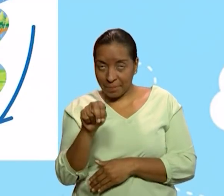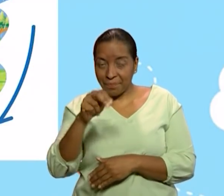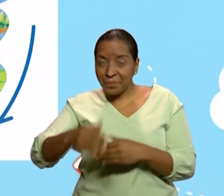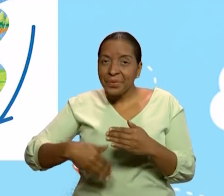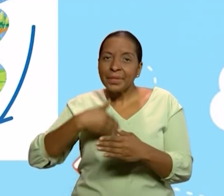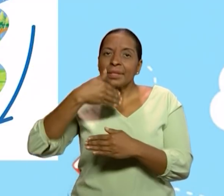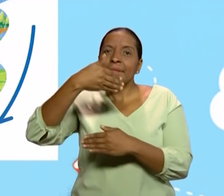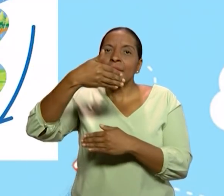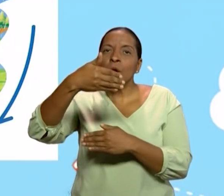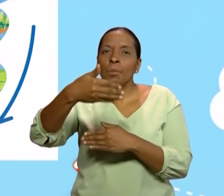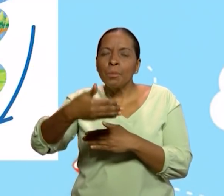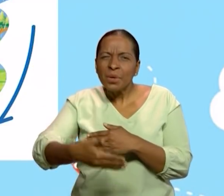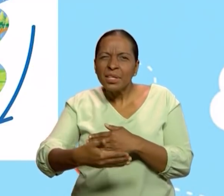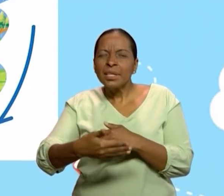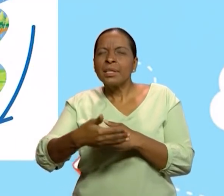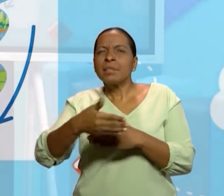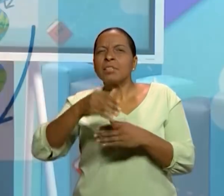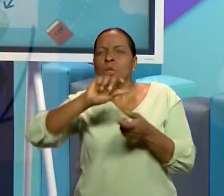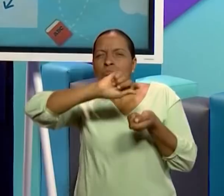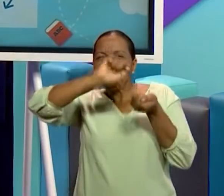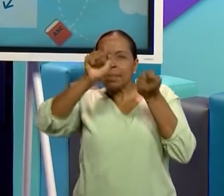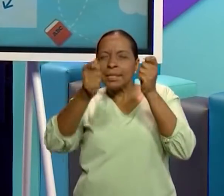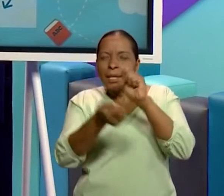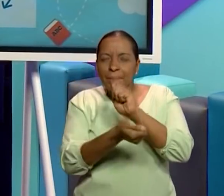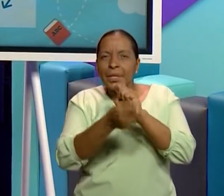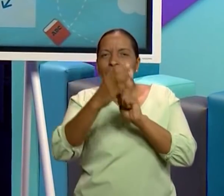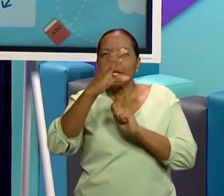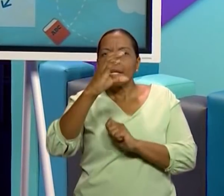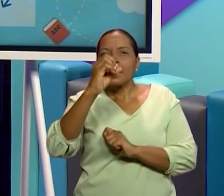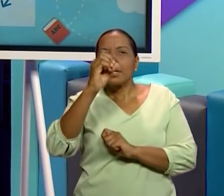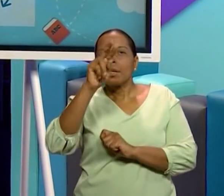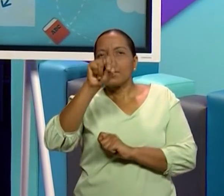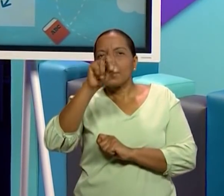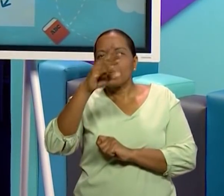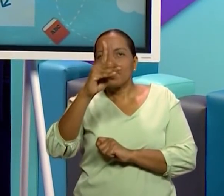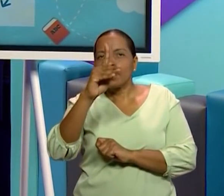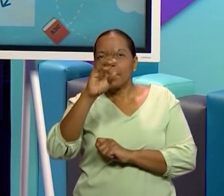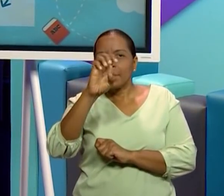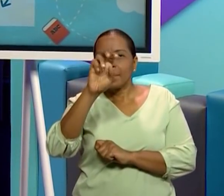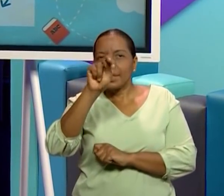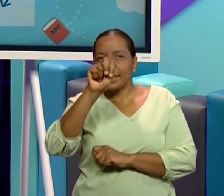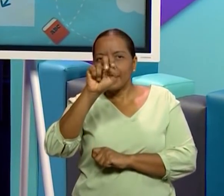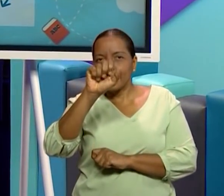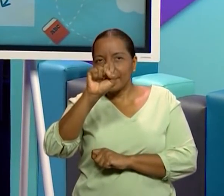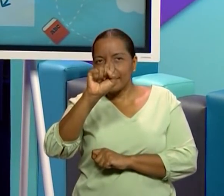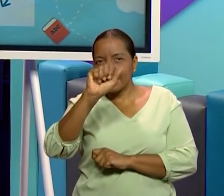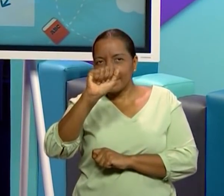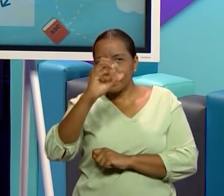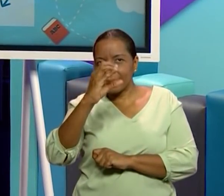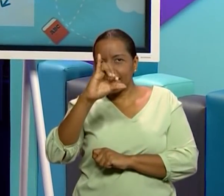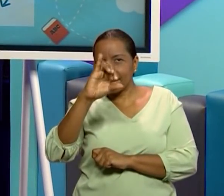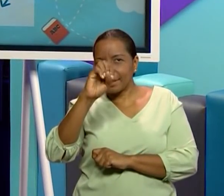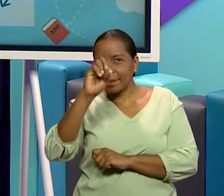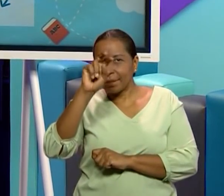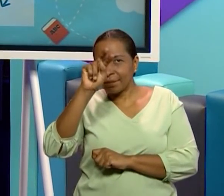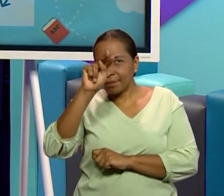condensación. Cuando se forman esas nubes, cae entonces la lluvia.